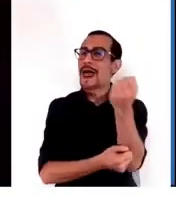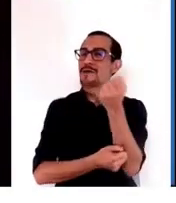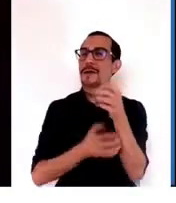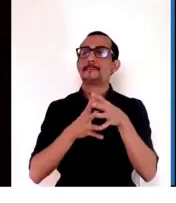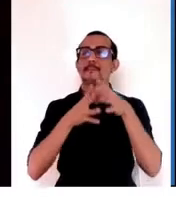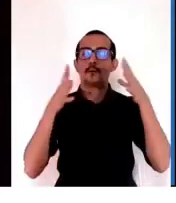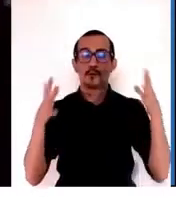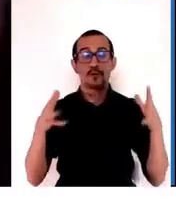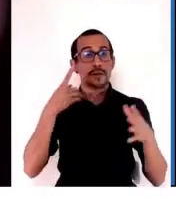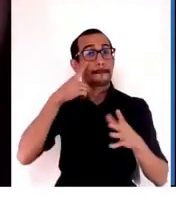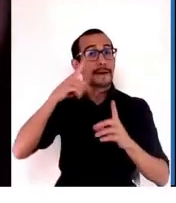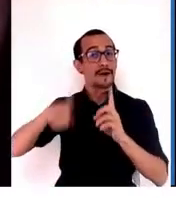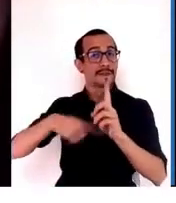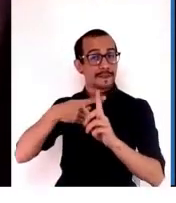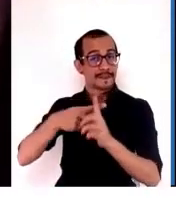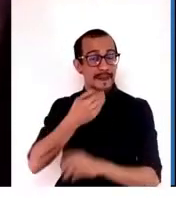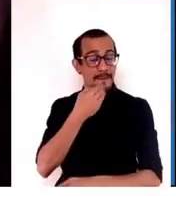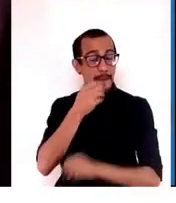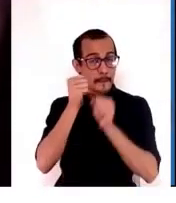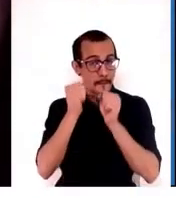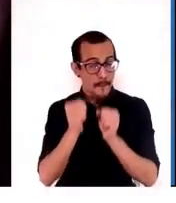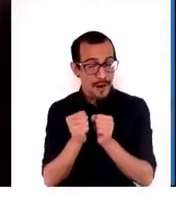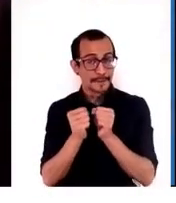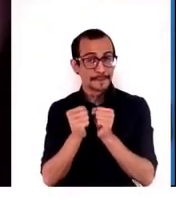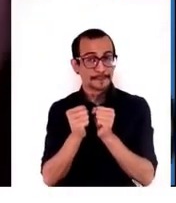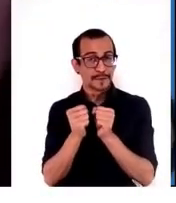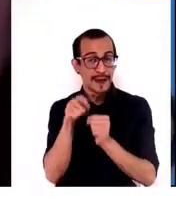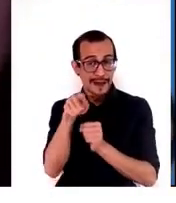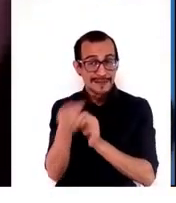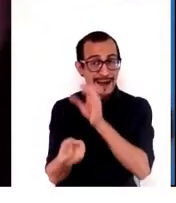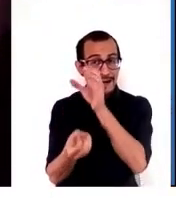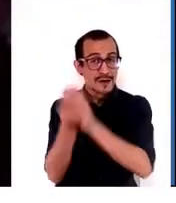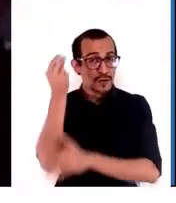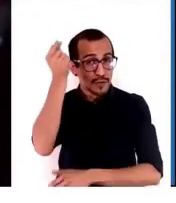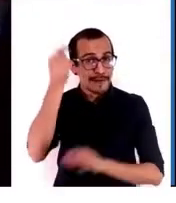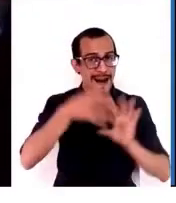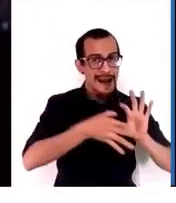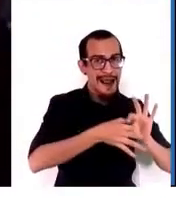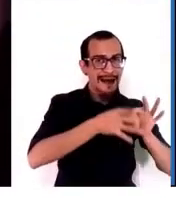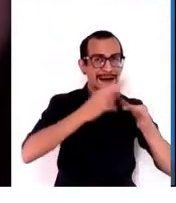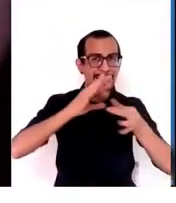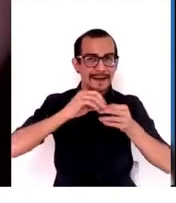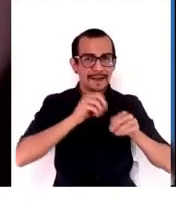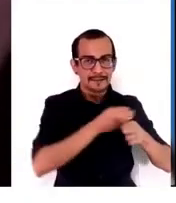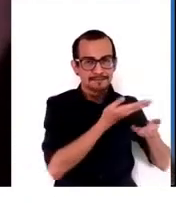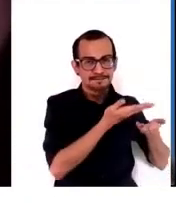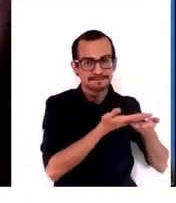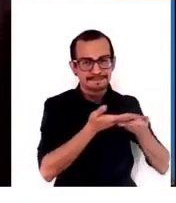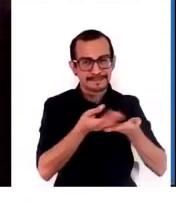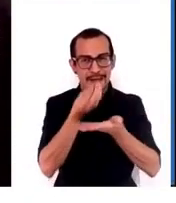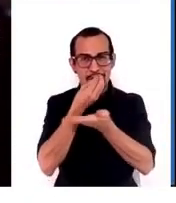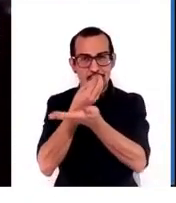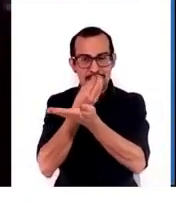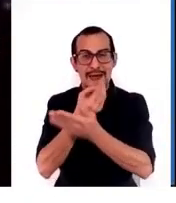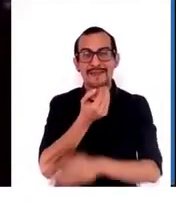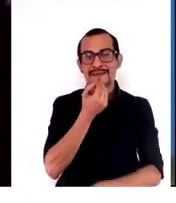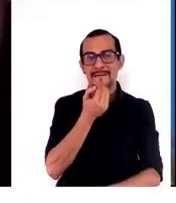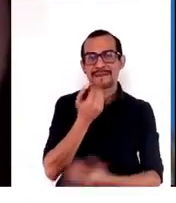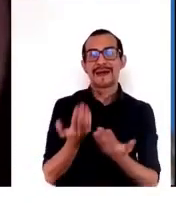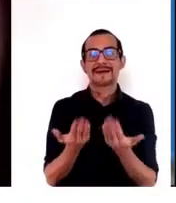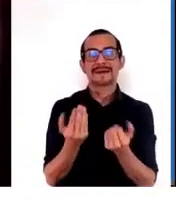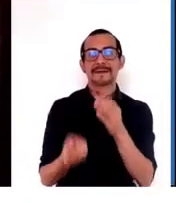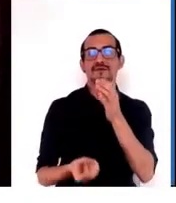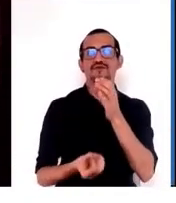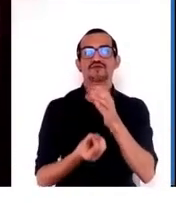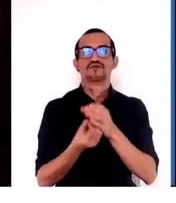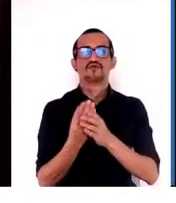Pero también necesitamos innovación en las cadenas de suministro. Necesitamos también innovación